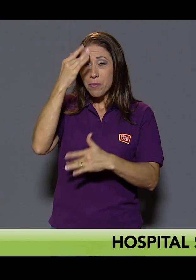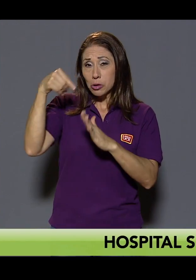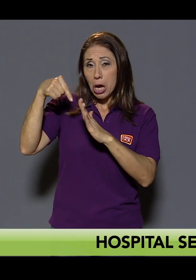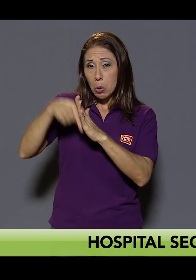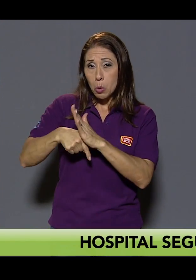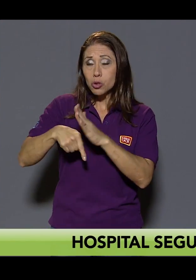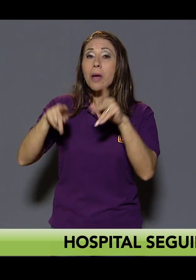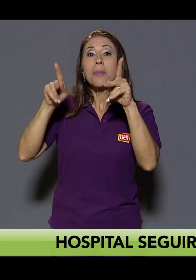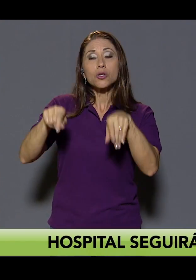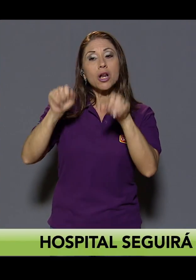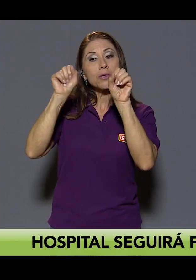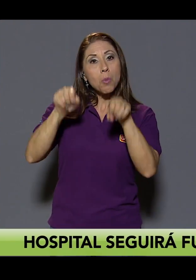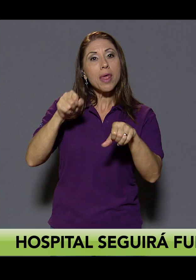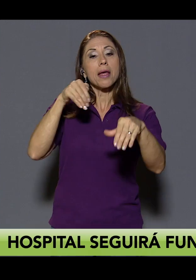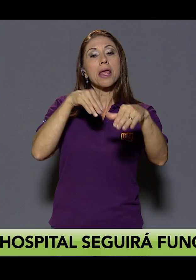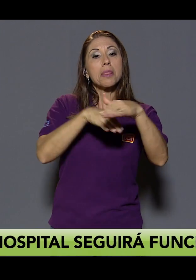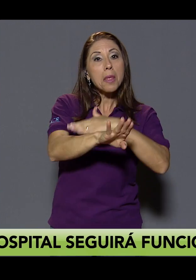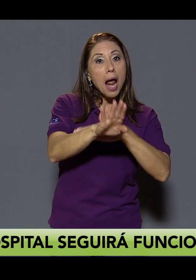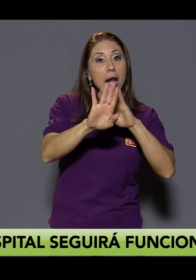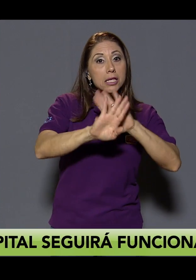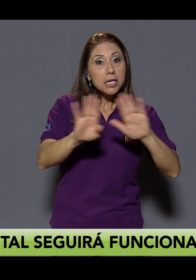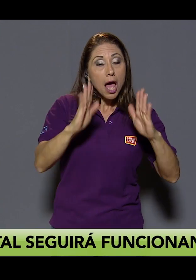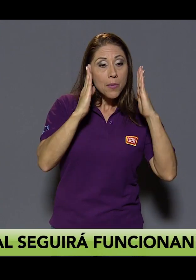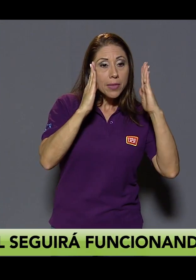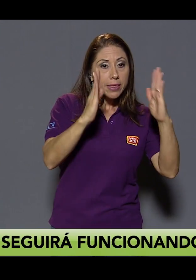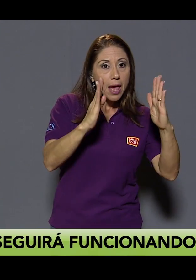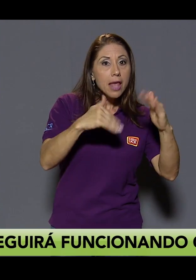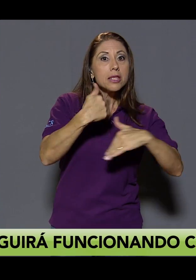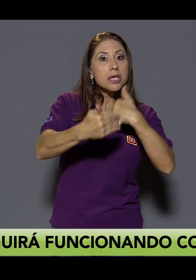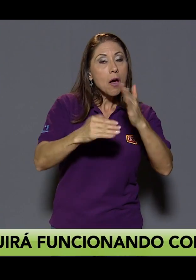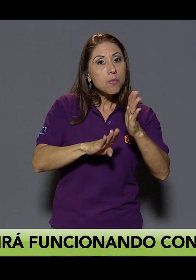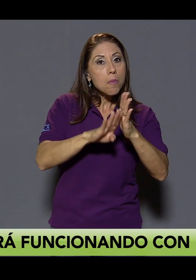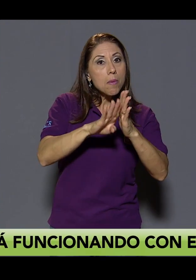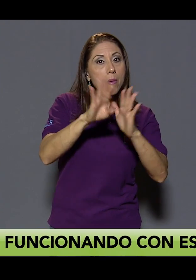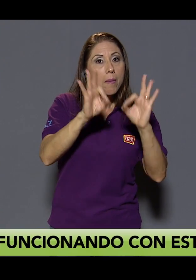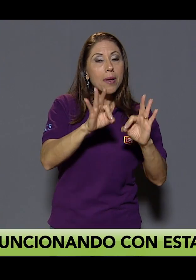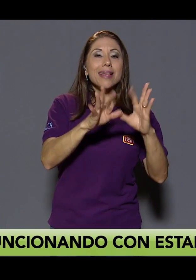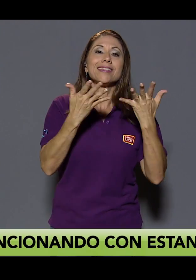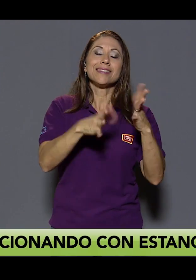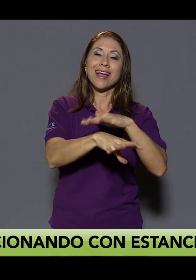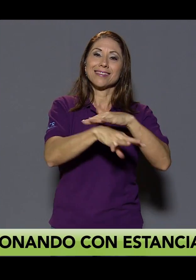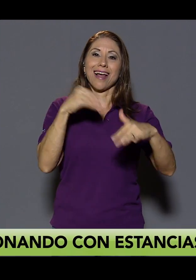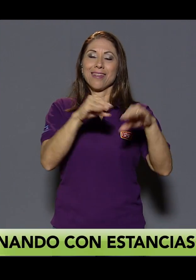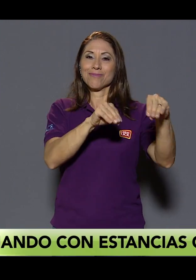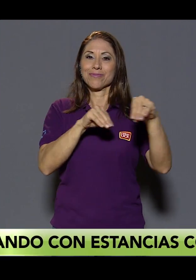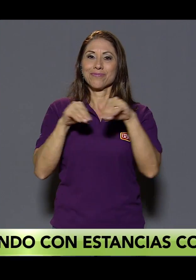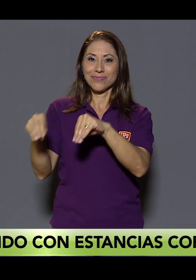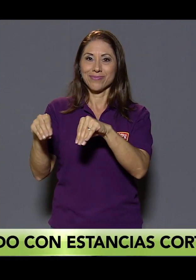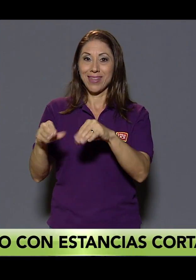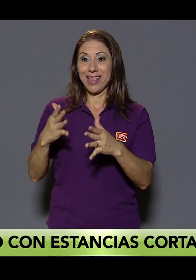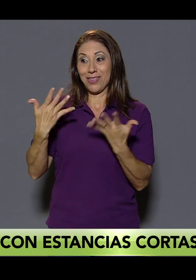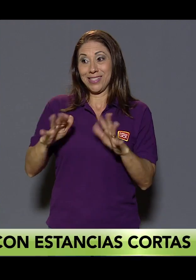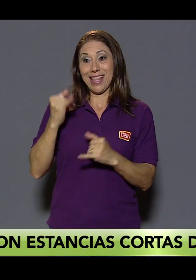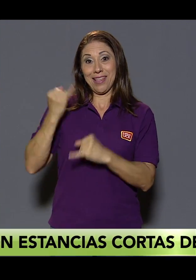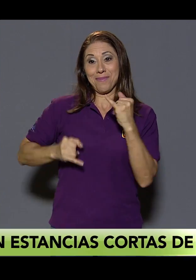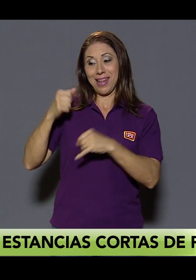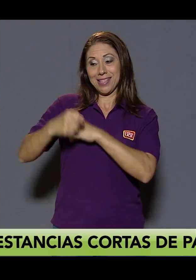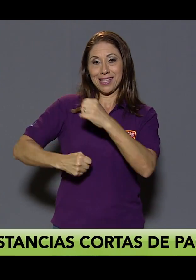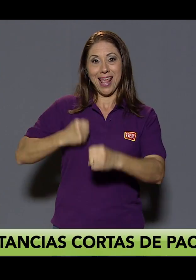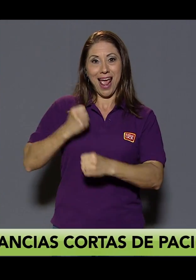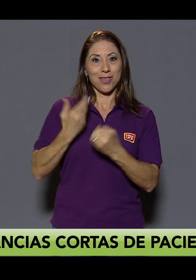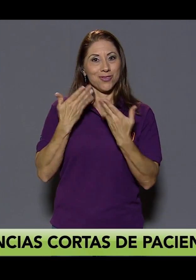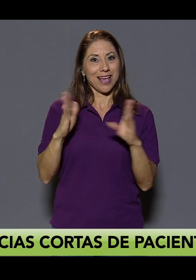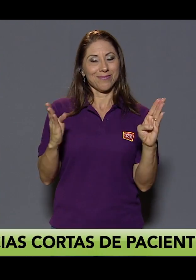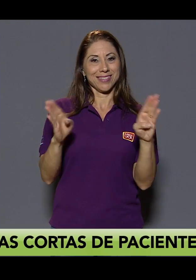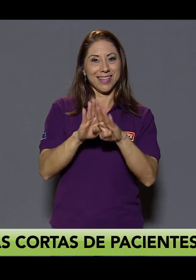Y entonces así se logra la disminución del número de personas en condición asilar que culminan abril de este año con el cierre. Así